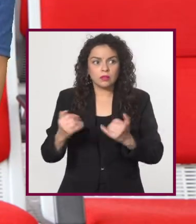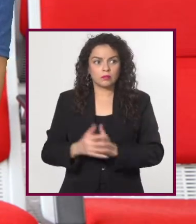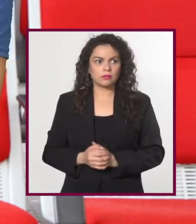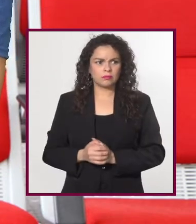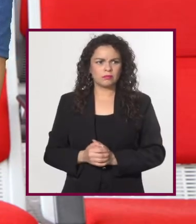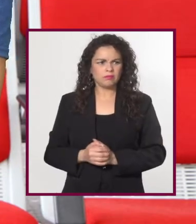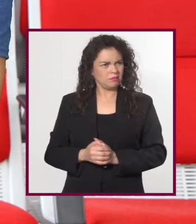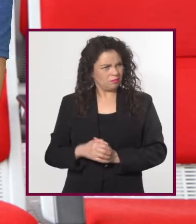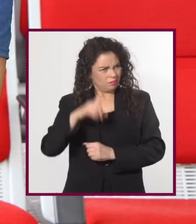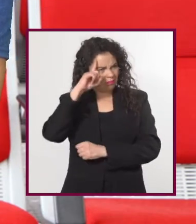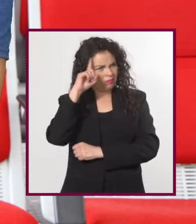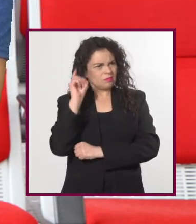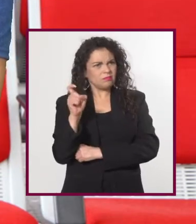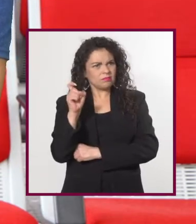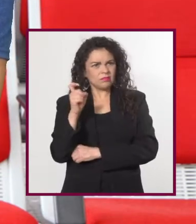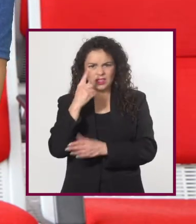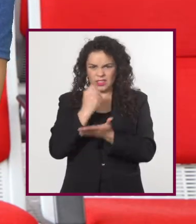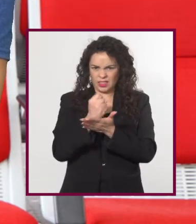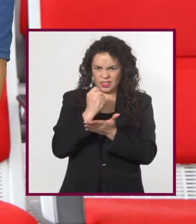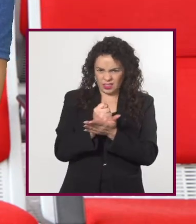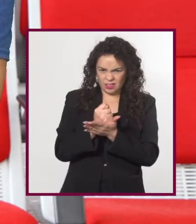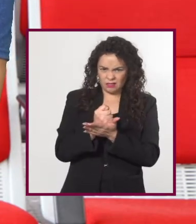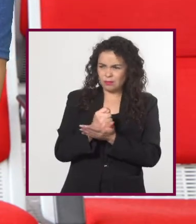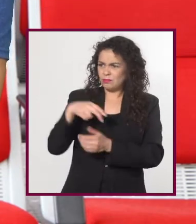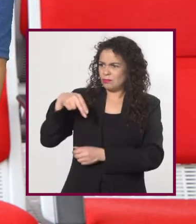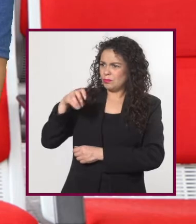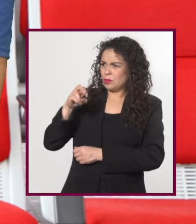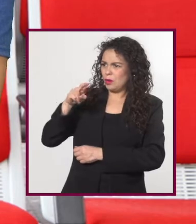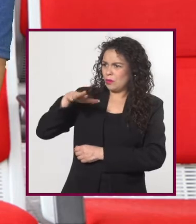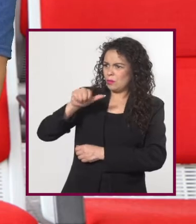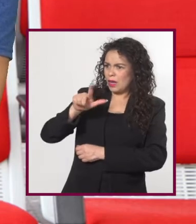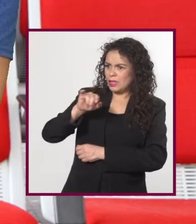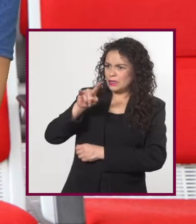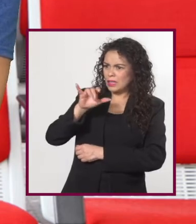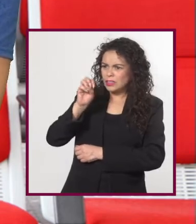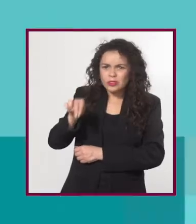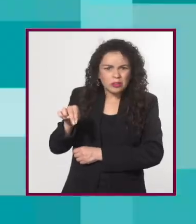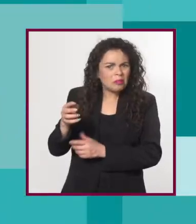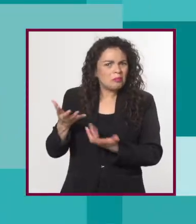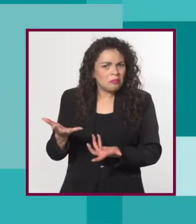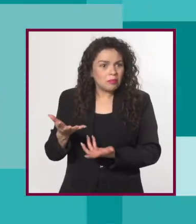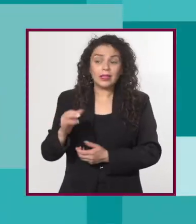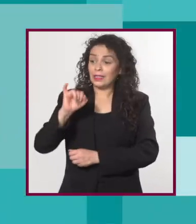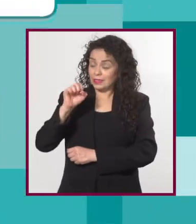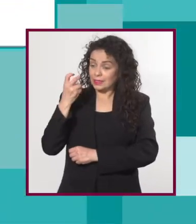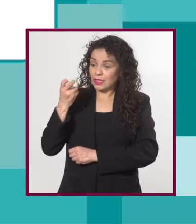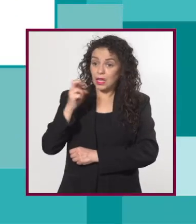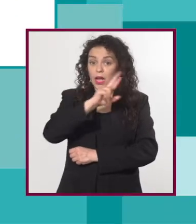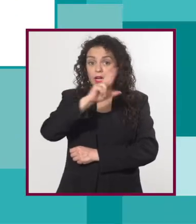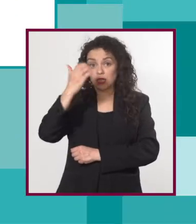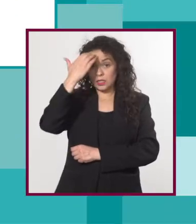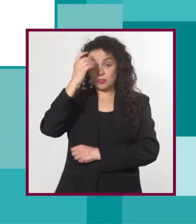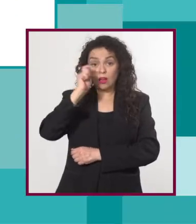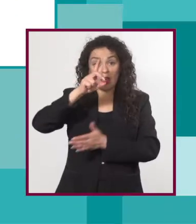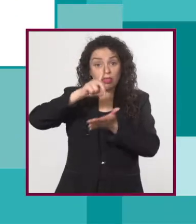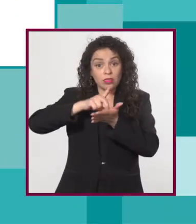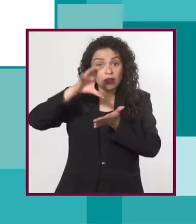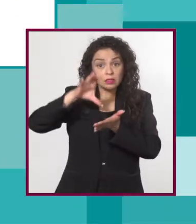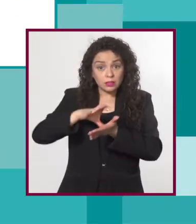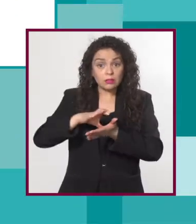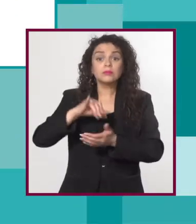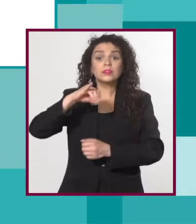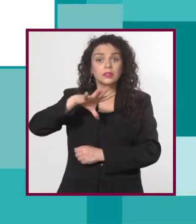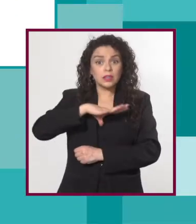persona. ¿Normalización? ¿Rehabilitación? Sí, normalización. Reconocer que una